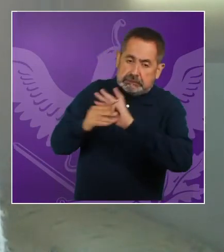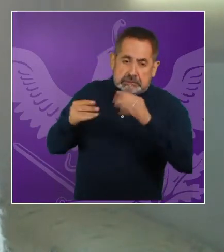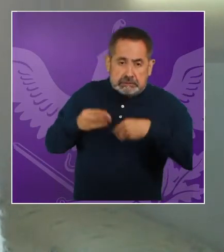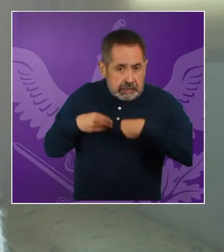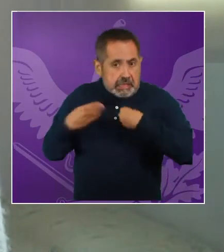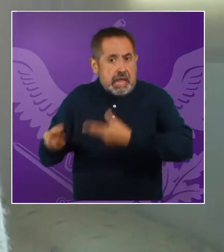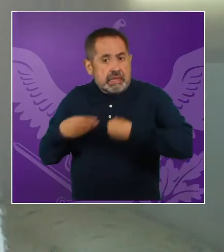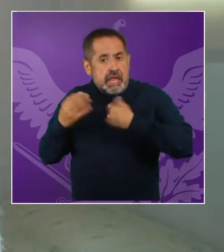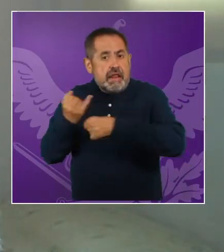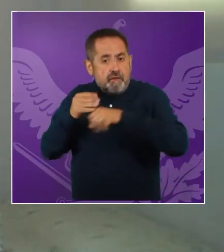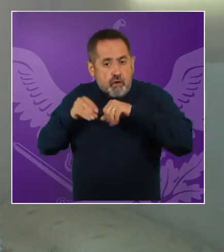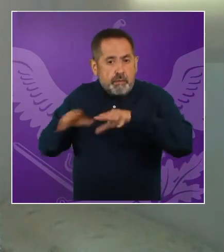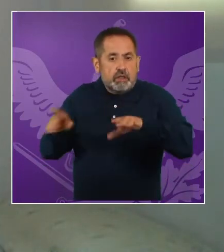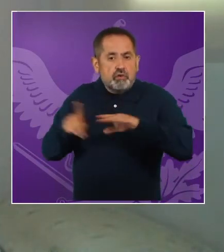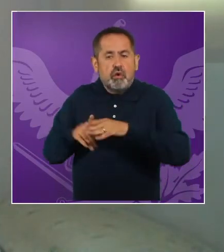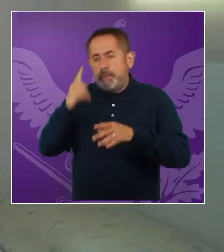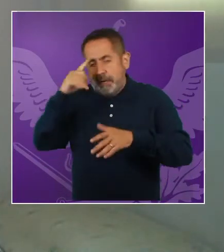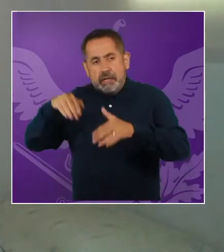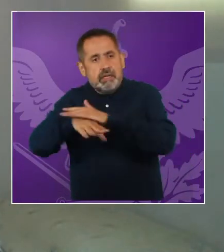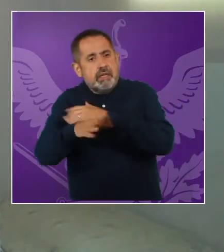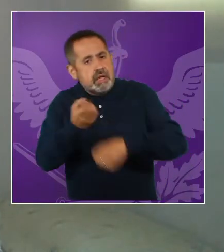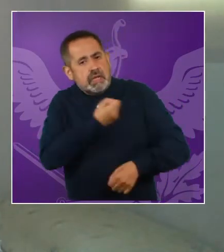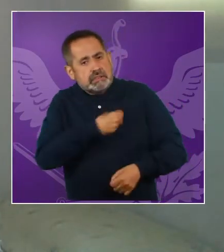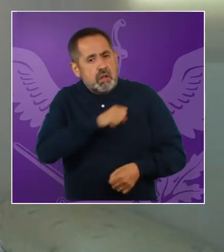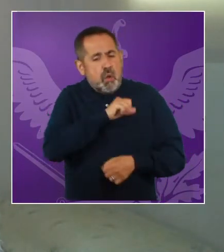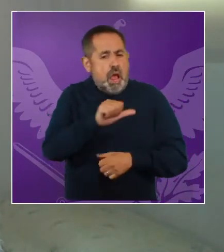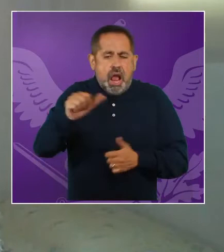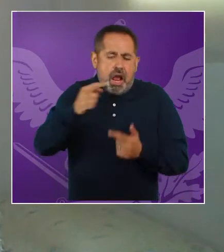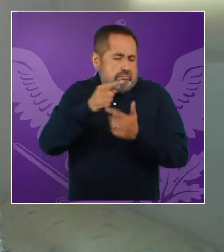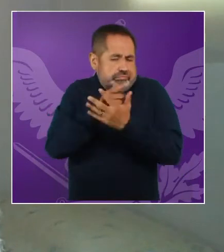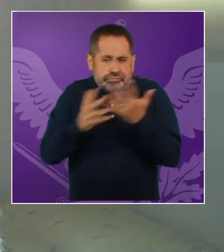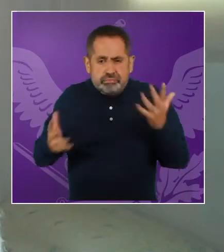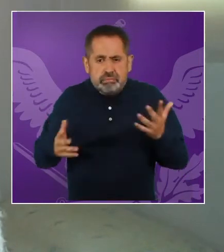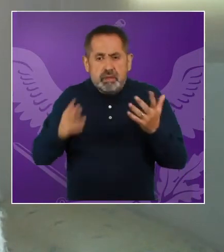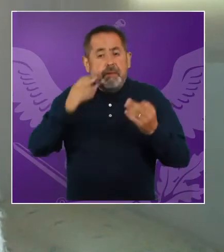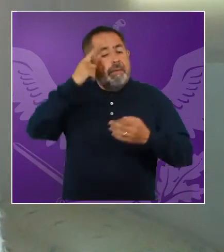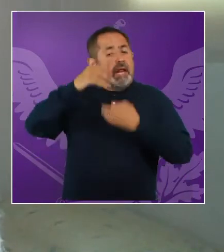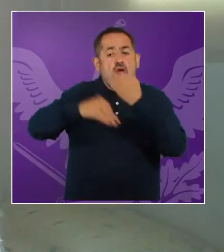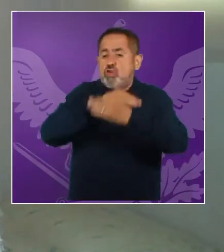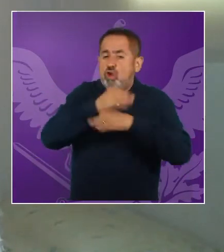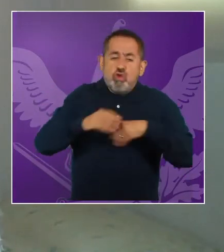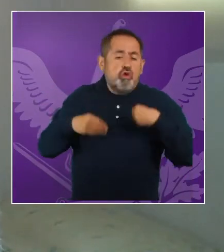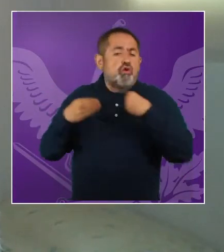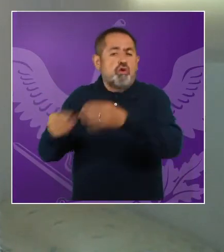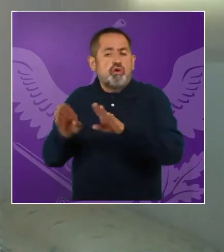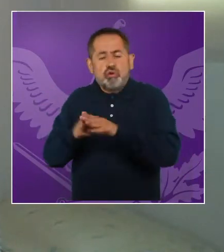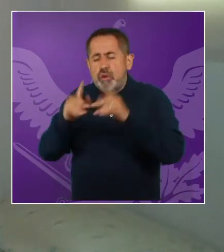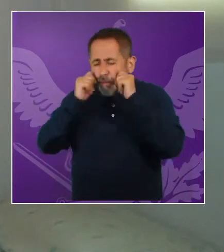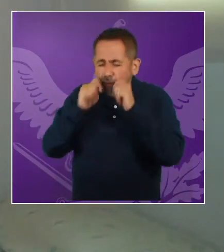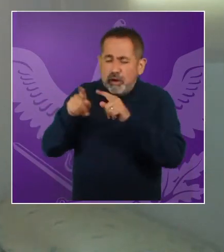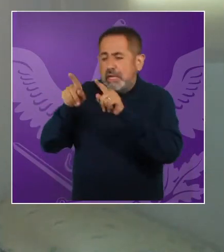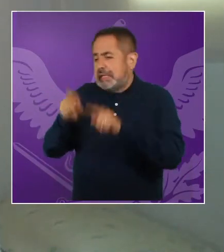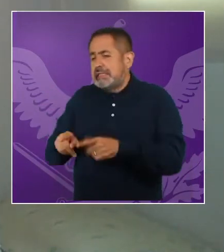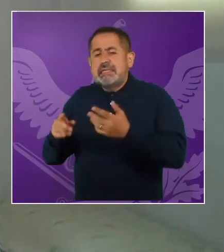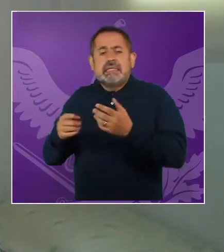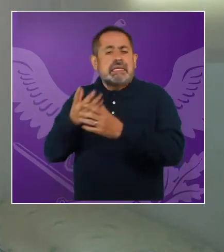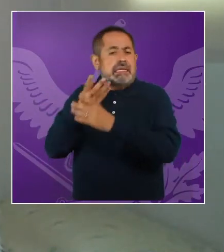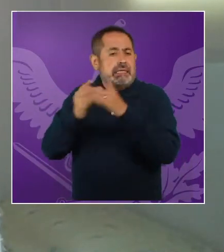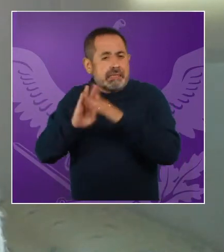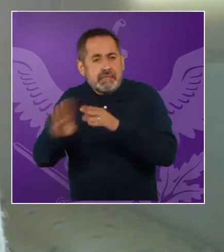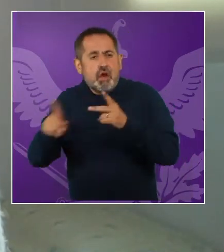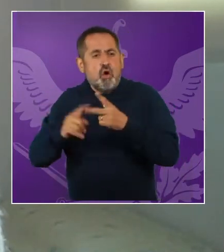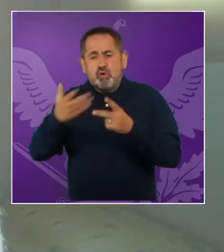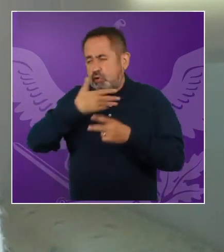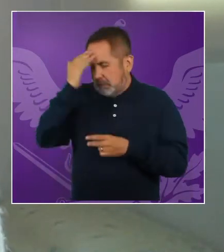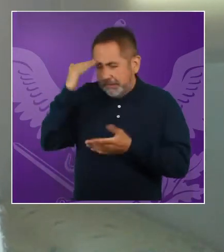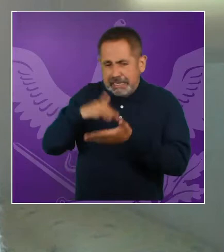alimentarias, en a través del acceso a servicios de salud, este, pueda estar disponible para todas, no importa su condición, ¿no?, de